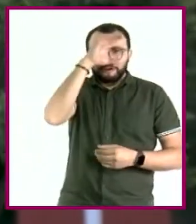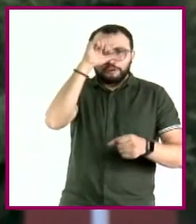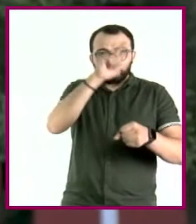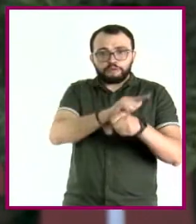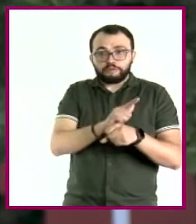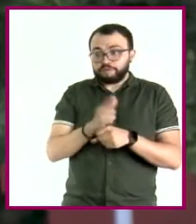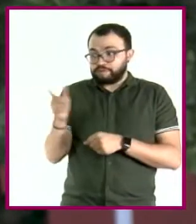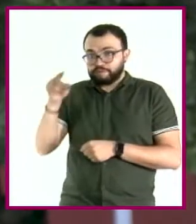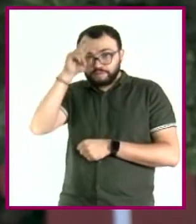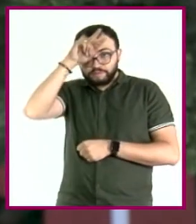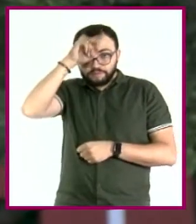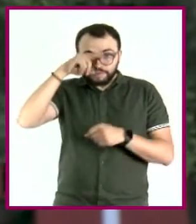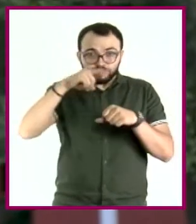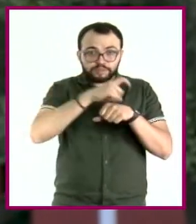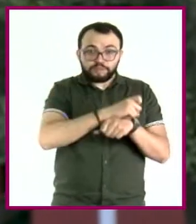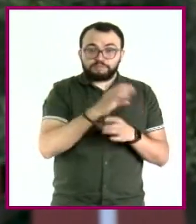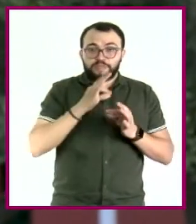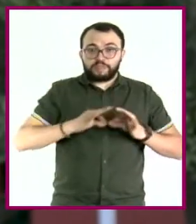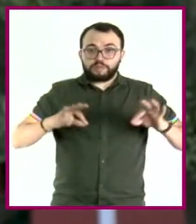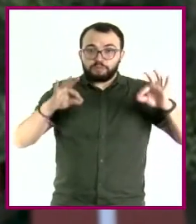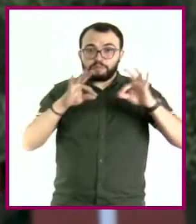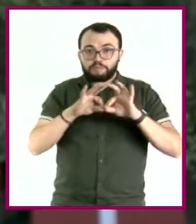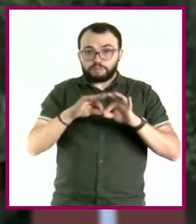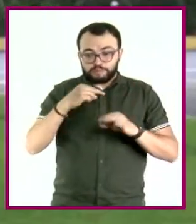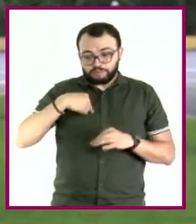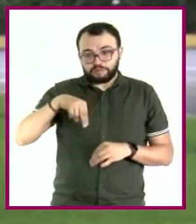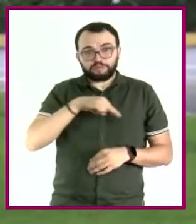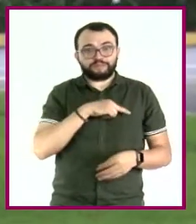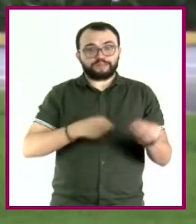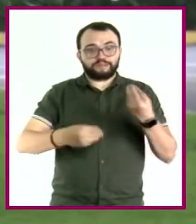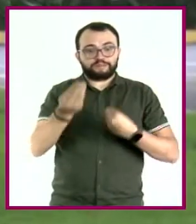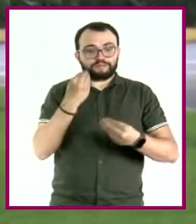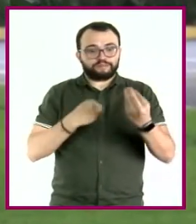insectos forman parte importante en nuestra alimentación.